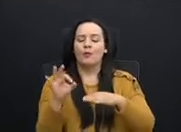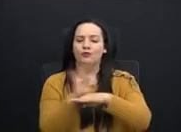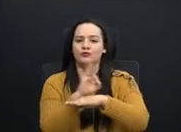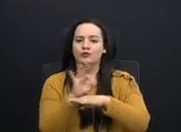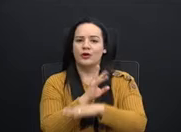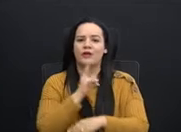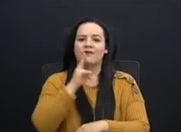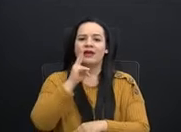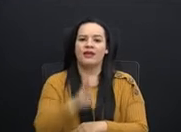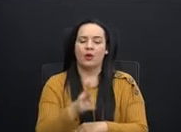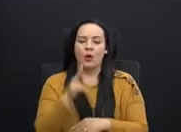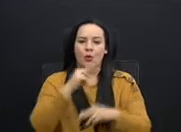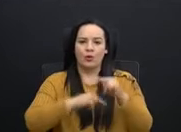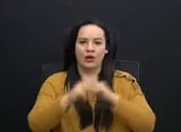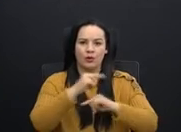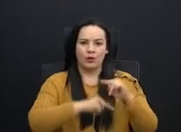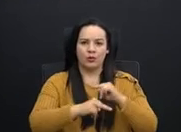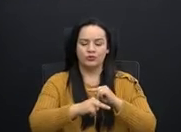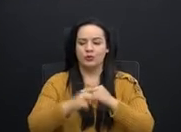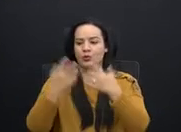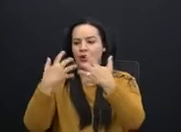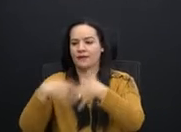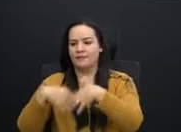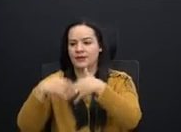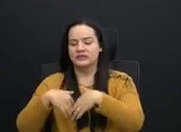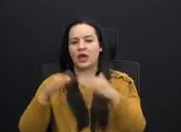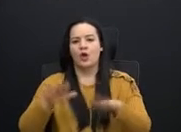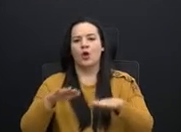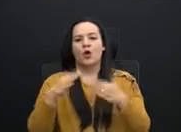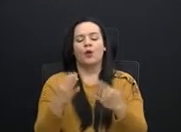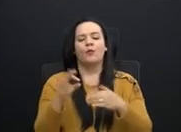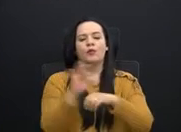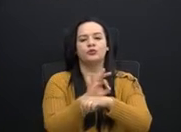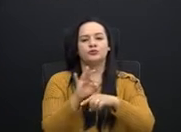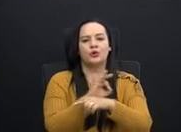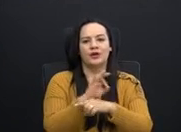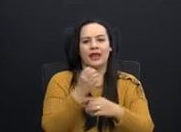un negocio y una empresa, cómo funciona la economía.